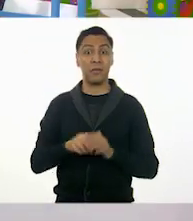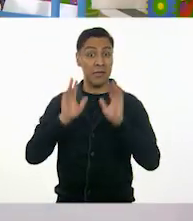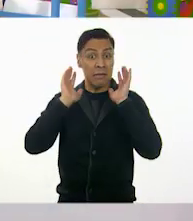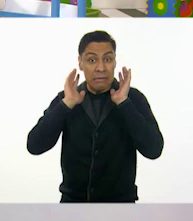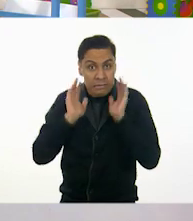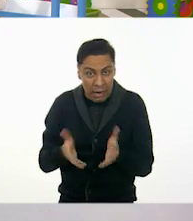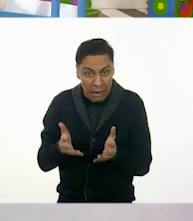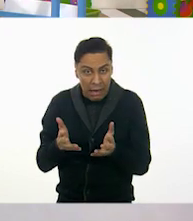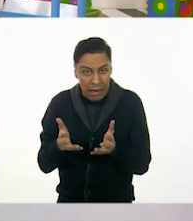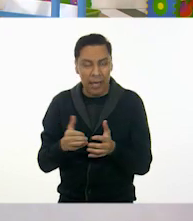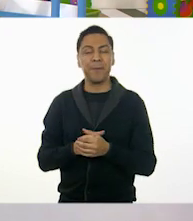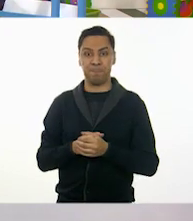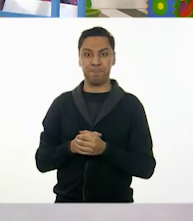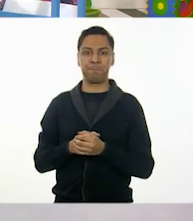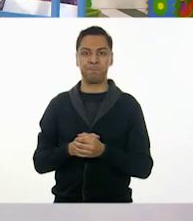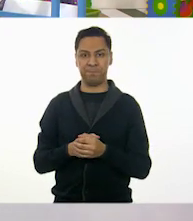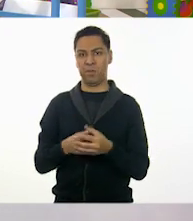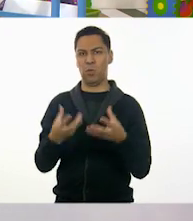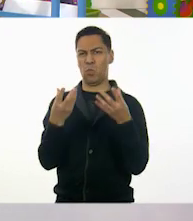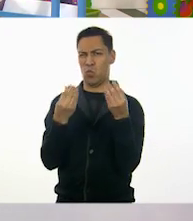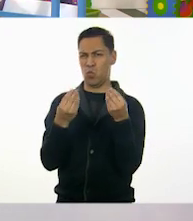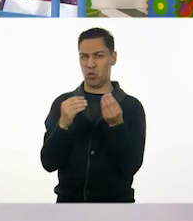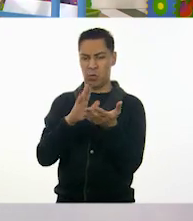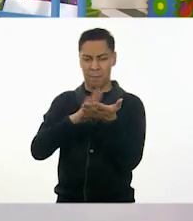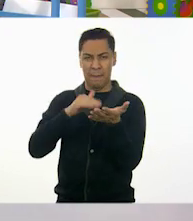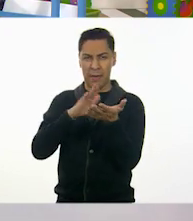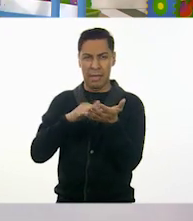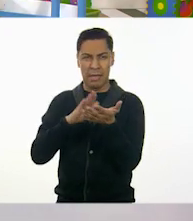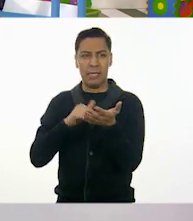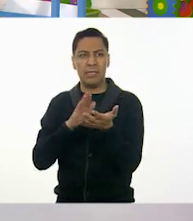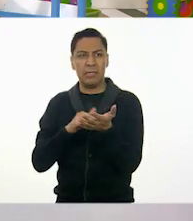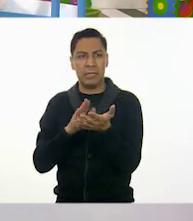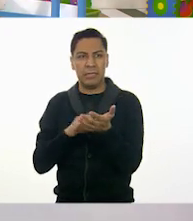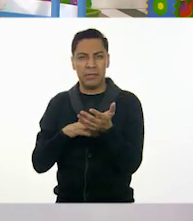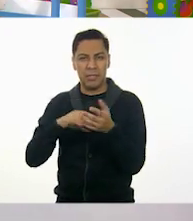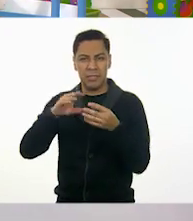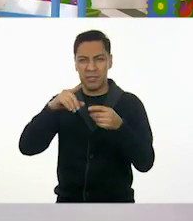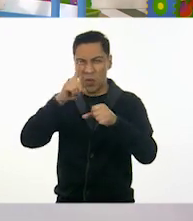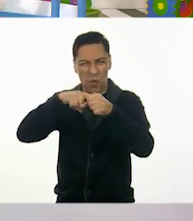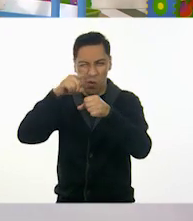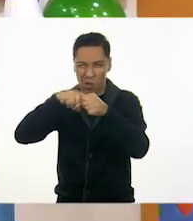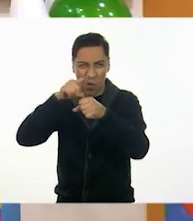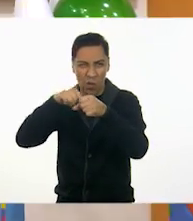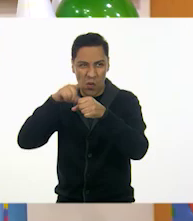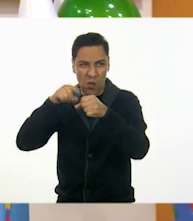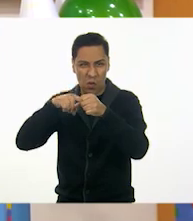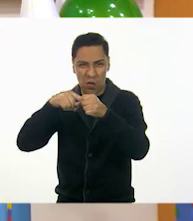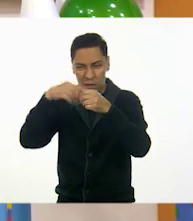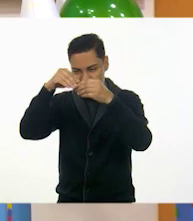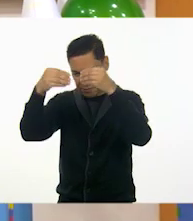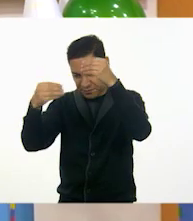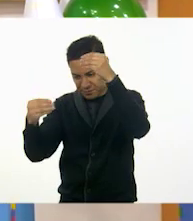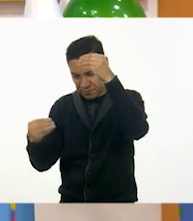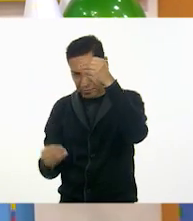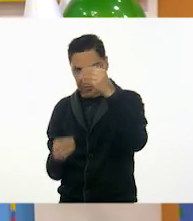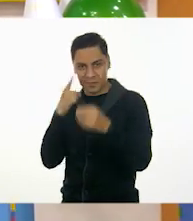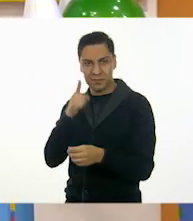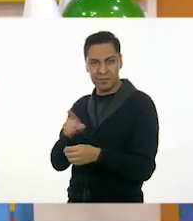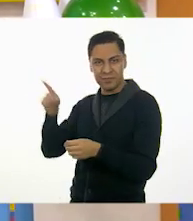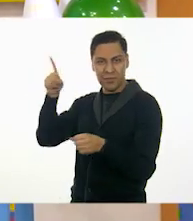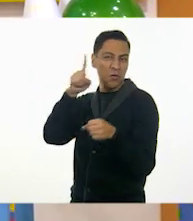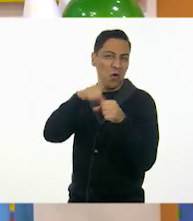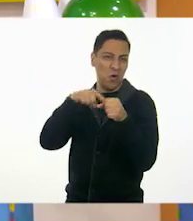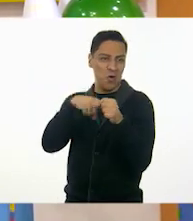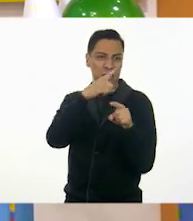eso, vamos a ponerle muchos papeles. ¿Lo podemos decorar? puedes hacer tiras de muchos colores.